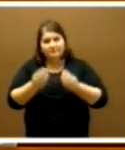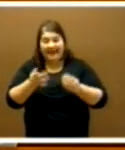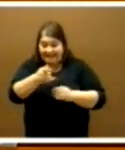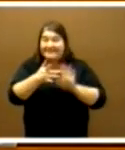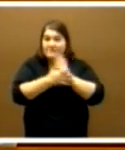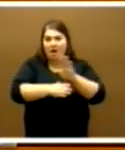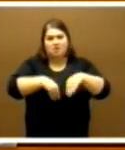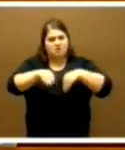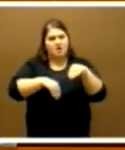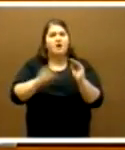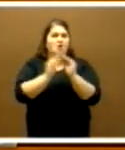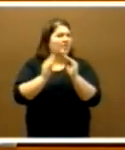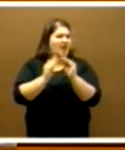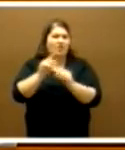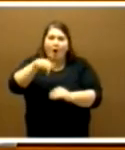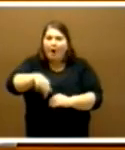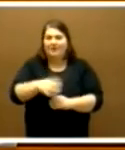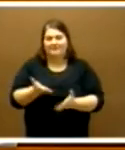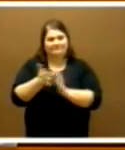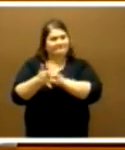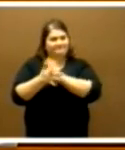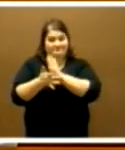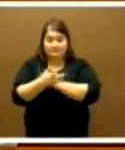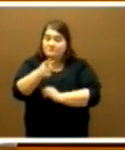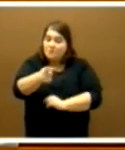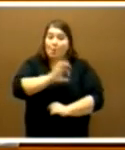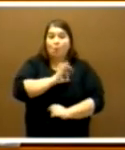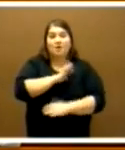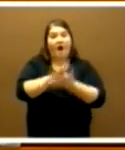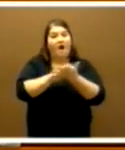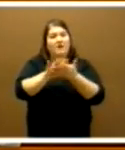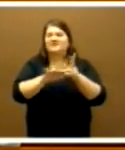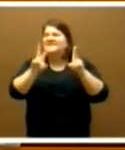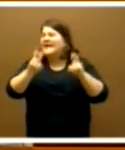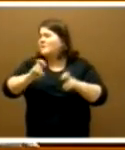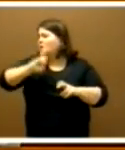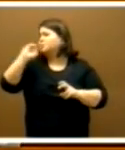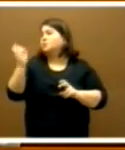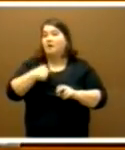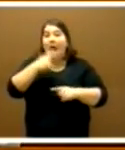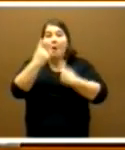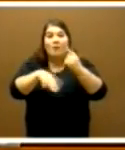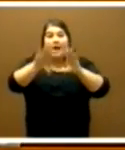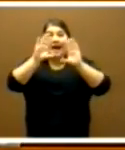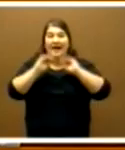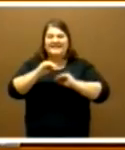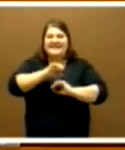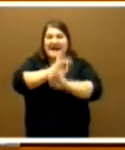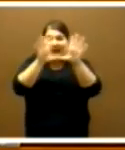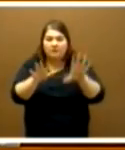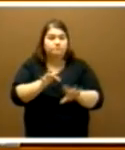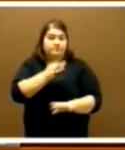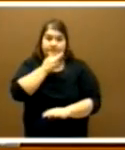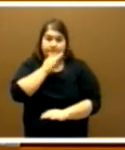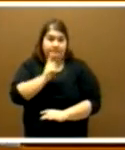conciliación que traemos hoy aquí. Usted ha hablado de muchas cuestiones, creo que algunas no las ha entendido claramente. No creo que